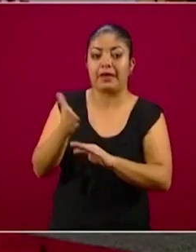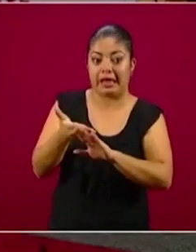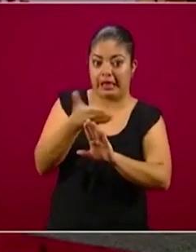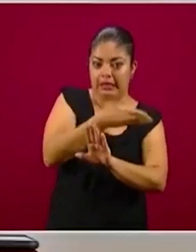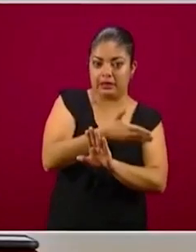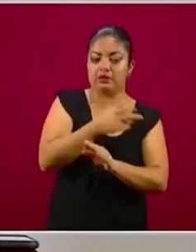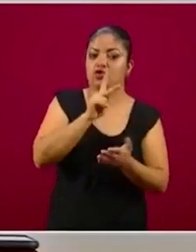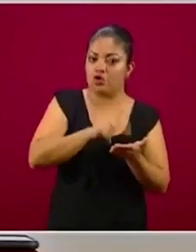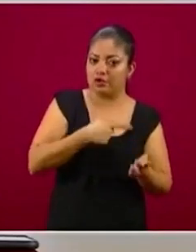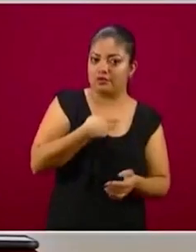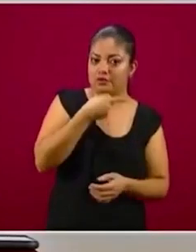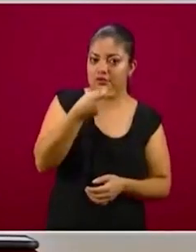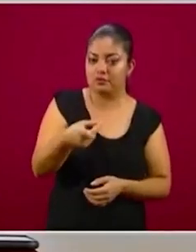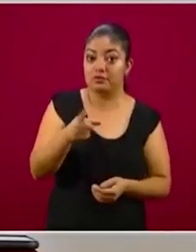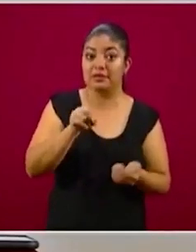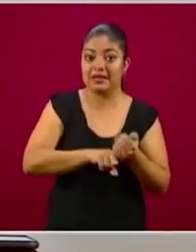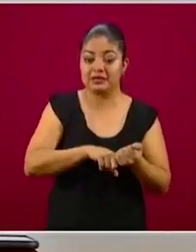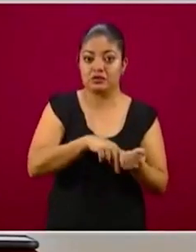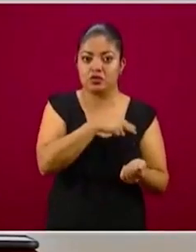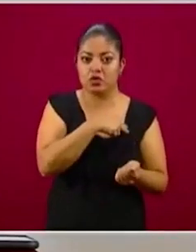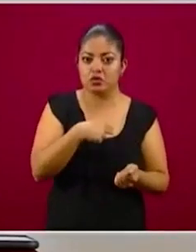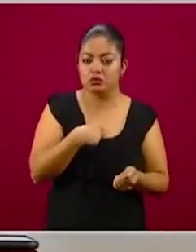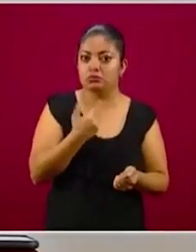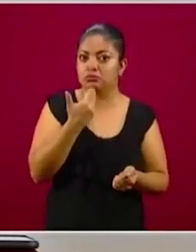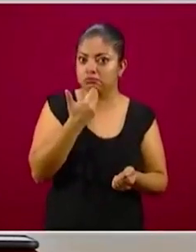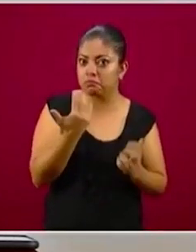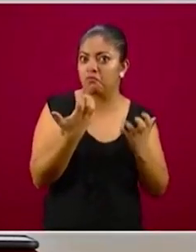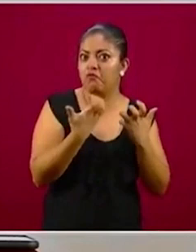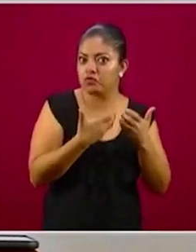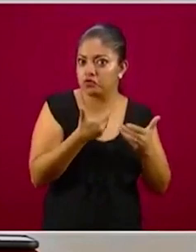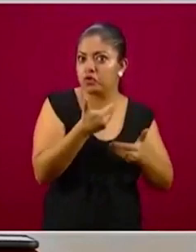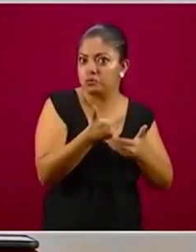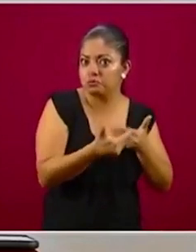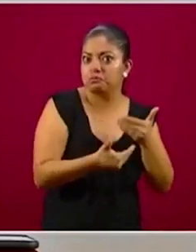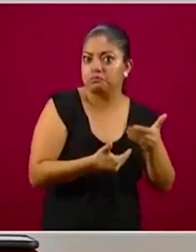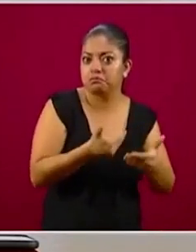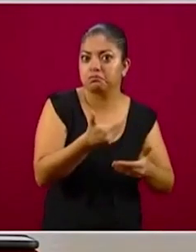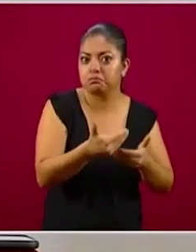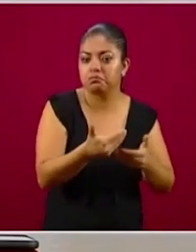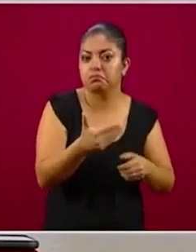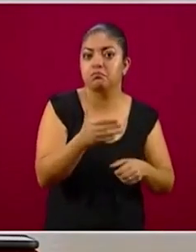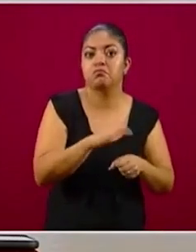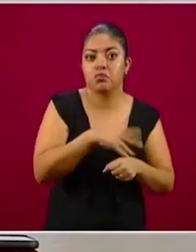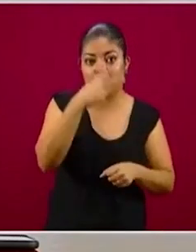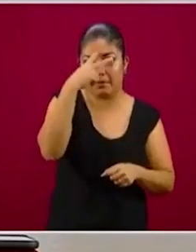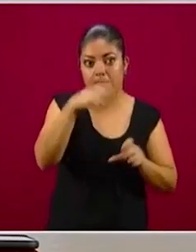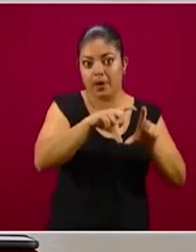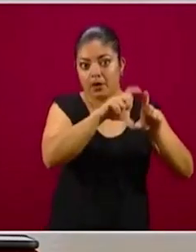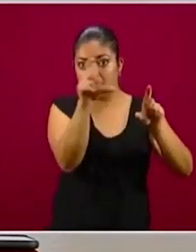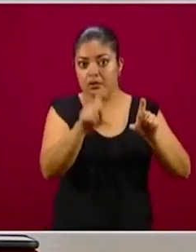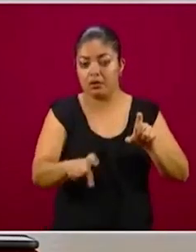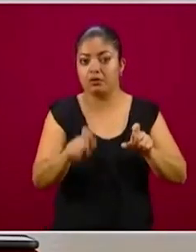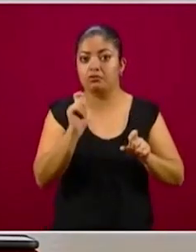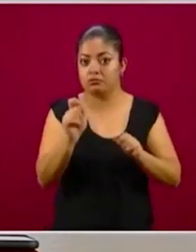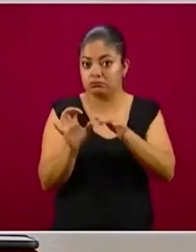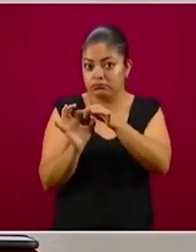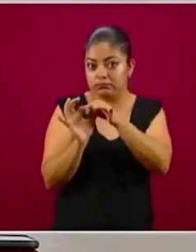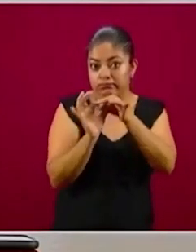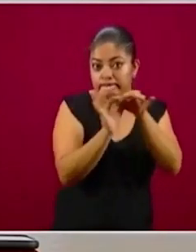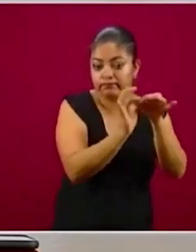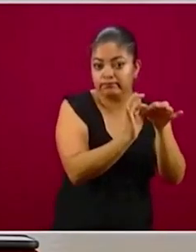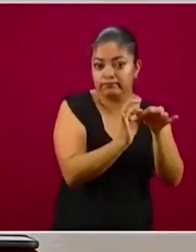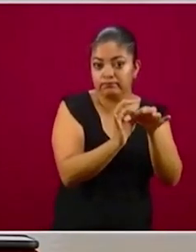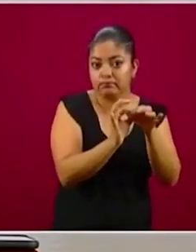que he dicho, el éxito que hemos tenido, el éxito que hemos tenido como pueblo mexicano, de